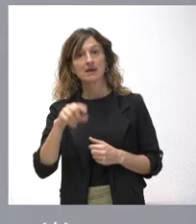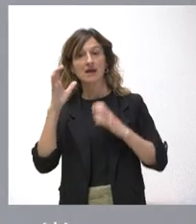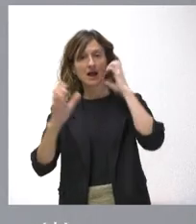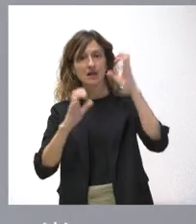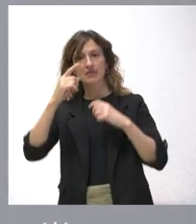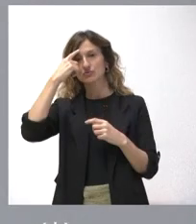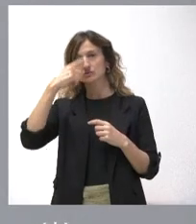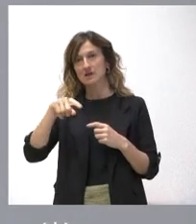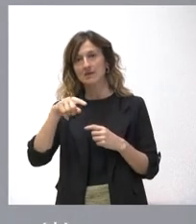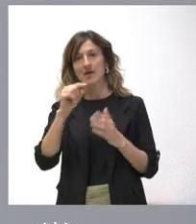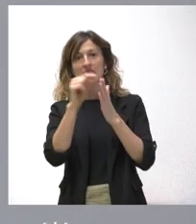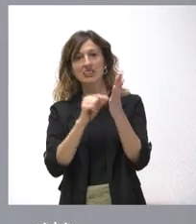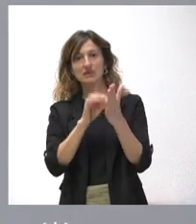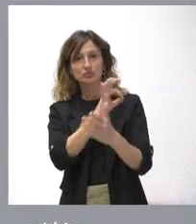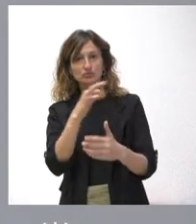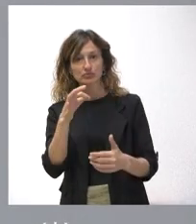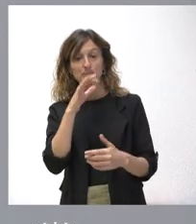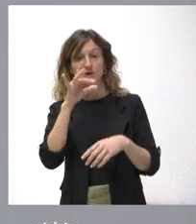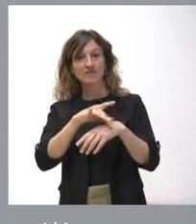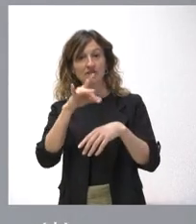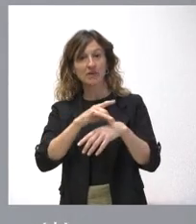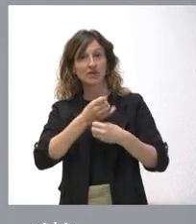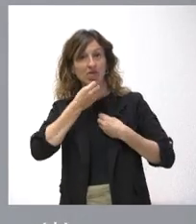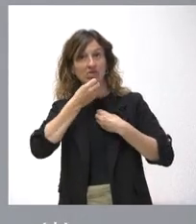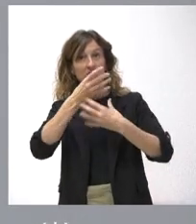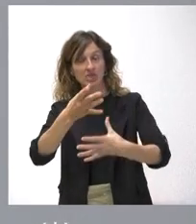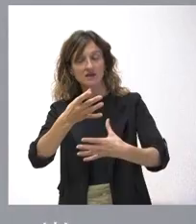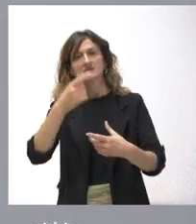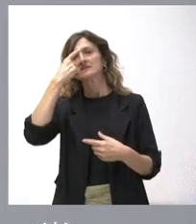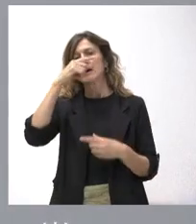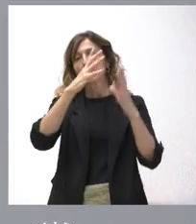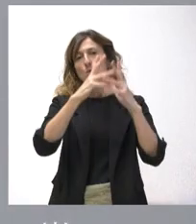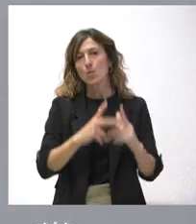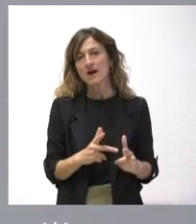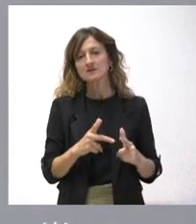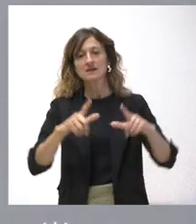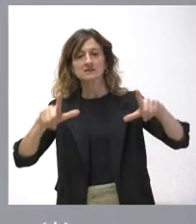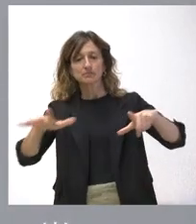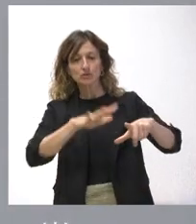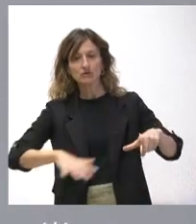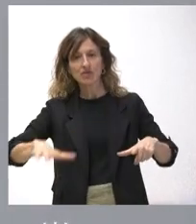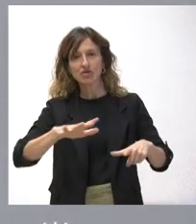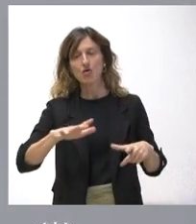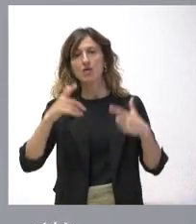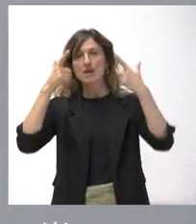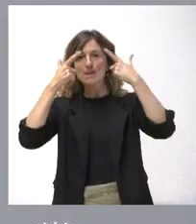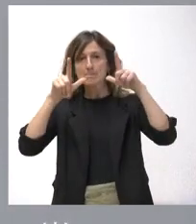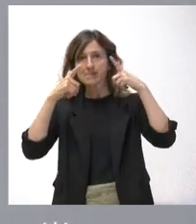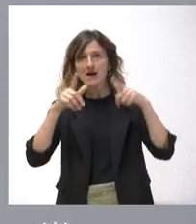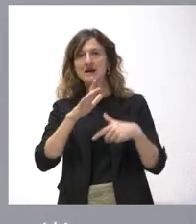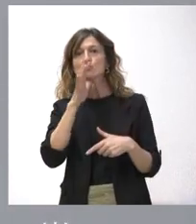saben perfectamente los datos porque como son enfermedades de declaración obligatoria saben tanto el dato de su explotación como el número de reses afectadas y, por tanto, son datos